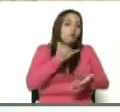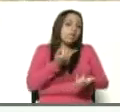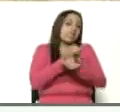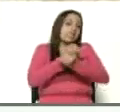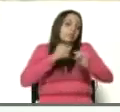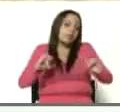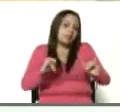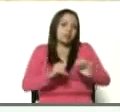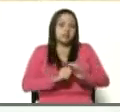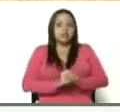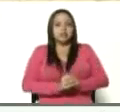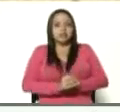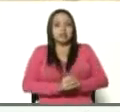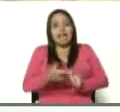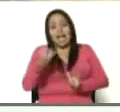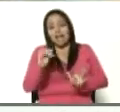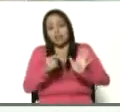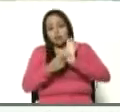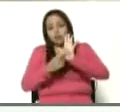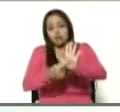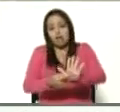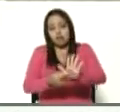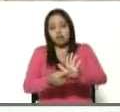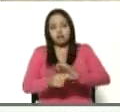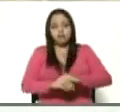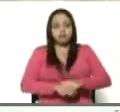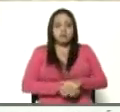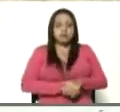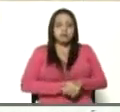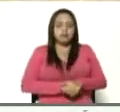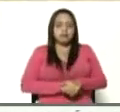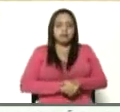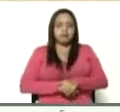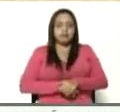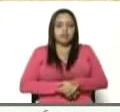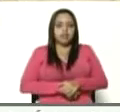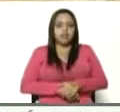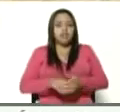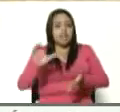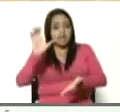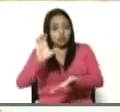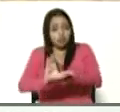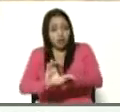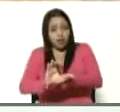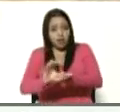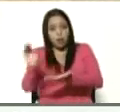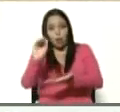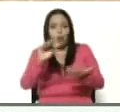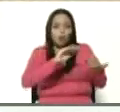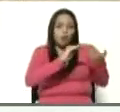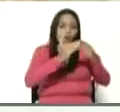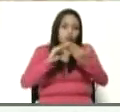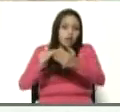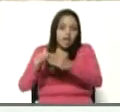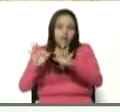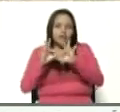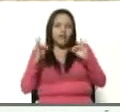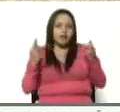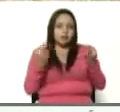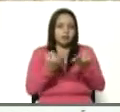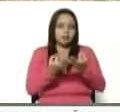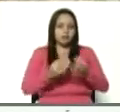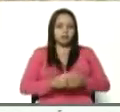Y se ha demostrado que las ciudades, las comunidades, la familia